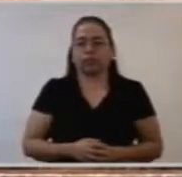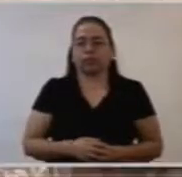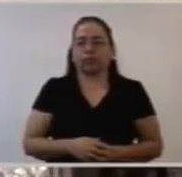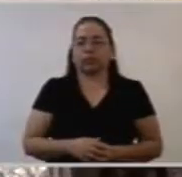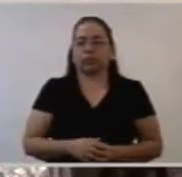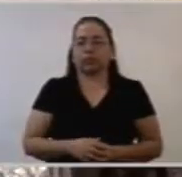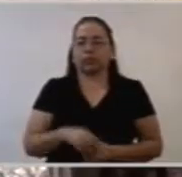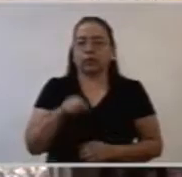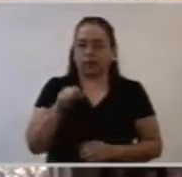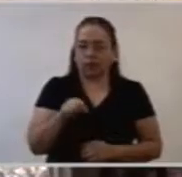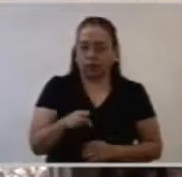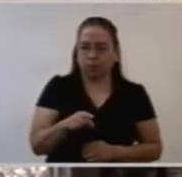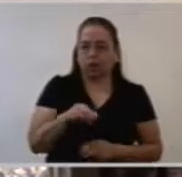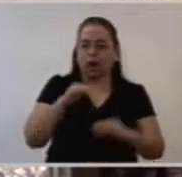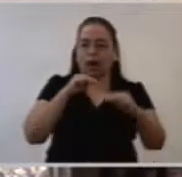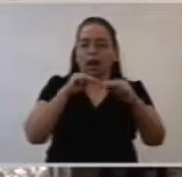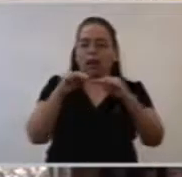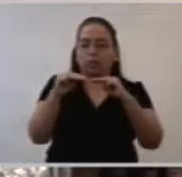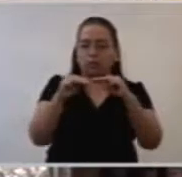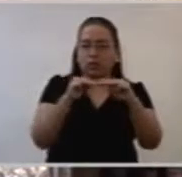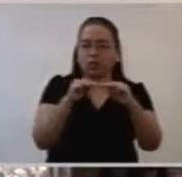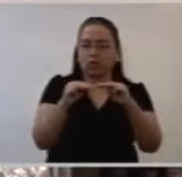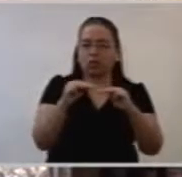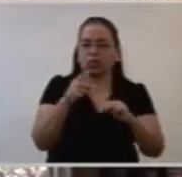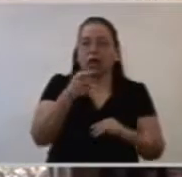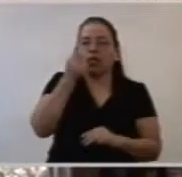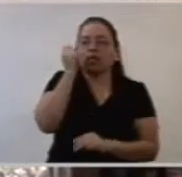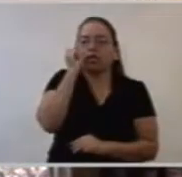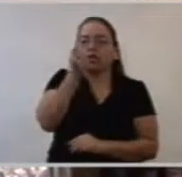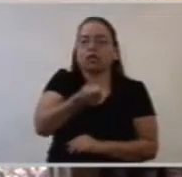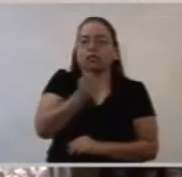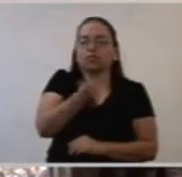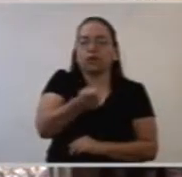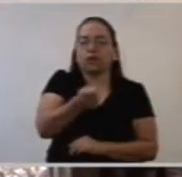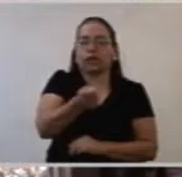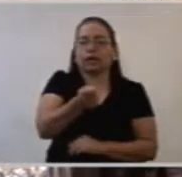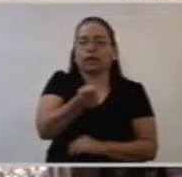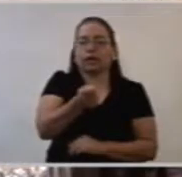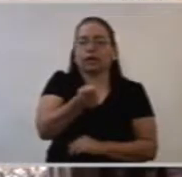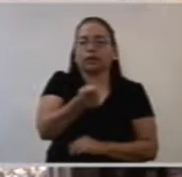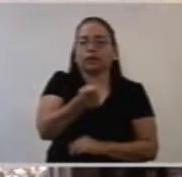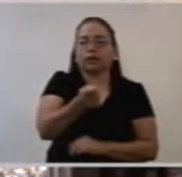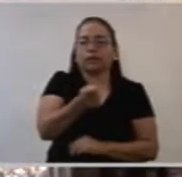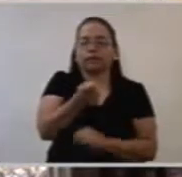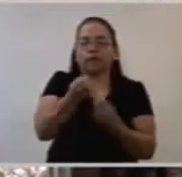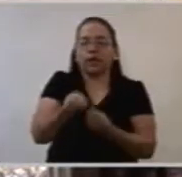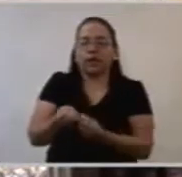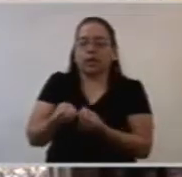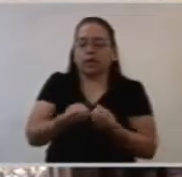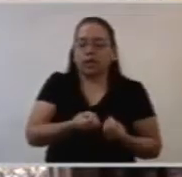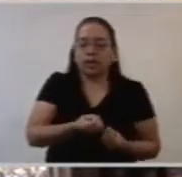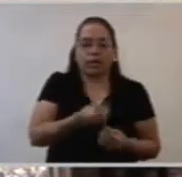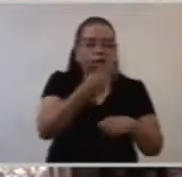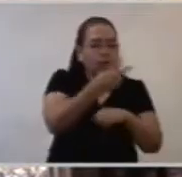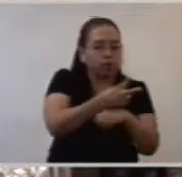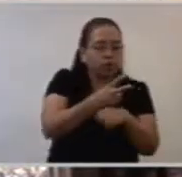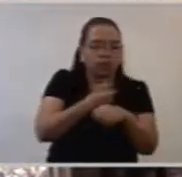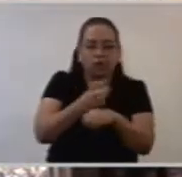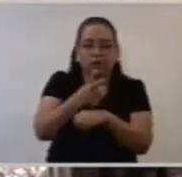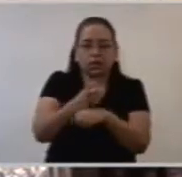consiste en llevar a la gente a la esperanza en Dios.